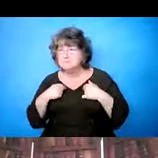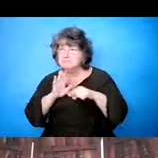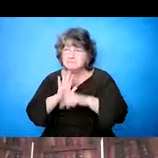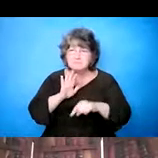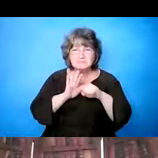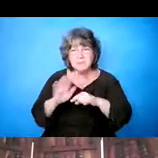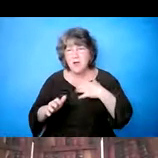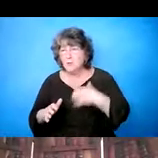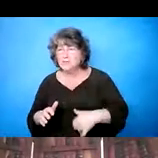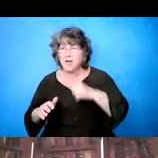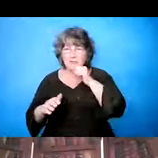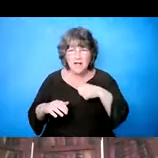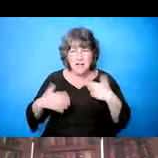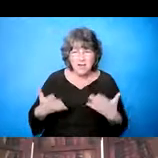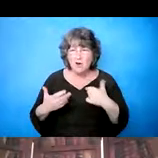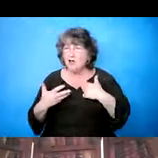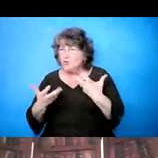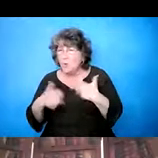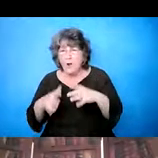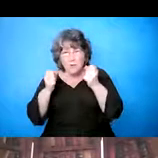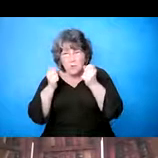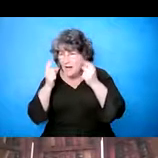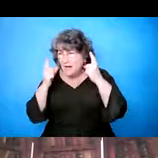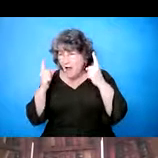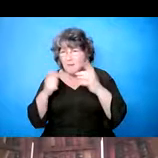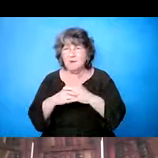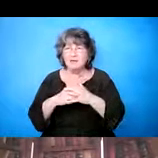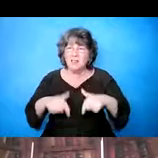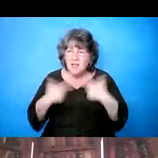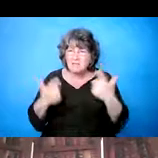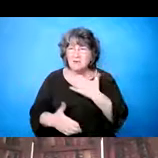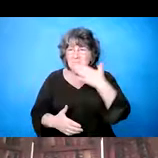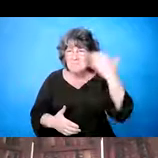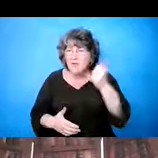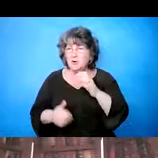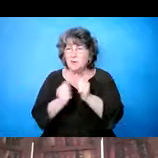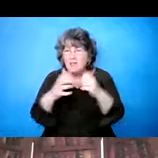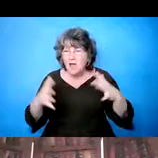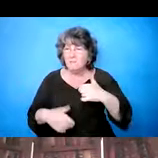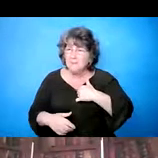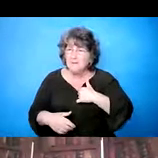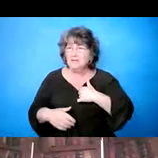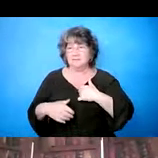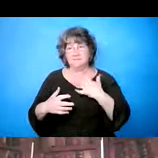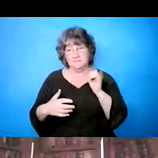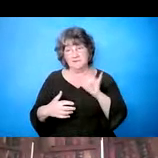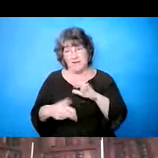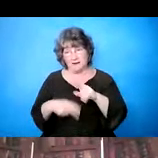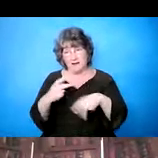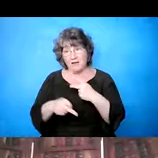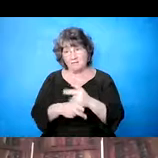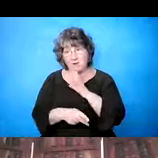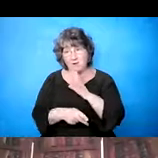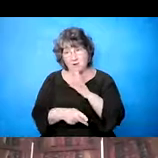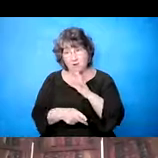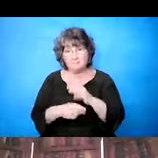como cosas, a veces, eh, a veces pienso que no quiero estar aquí, no quiero despertarme. La vida sería mucho mejor si no estuviera